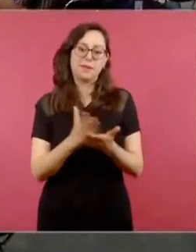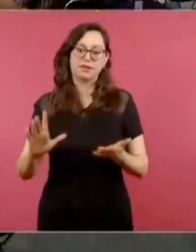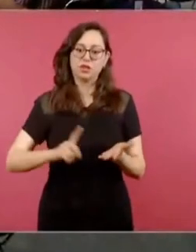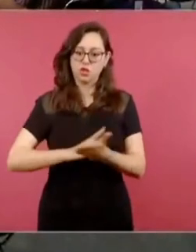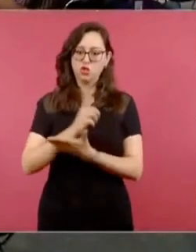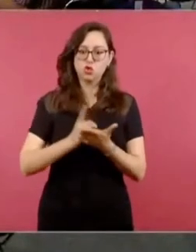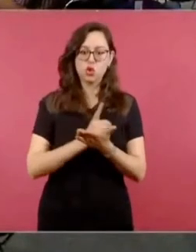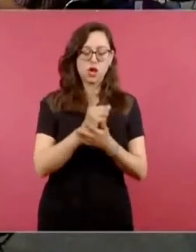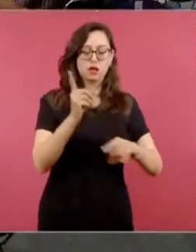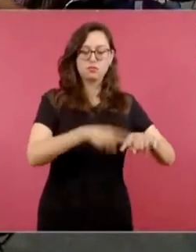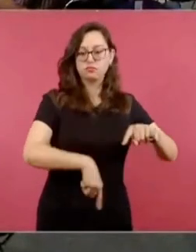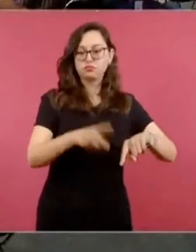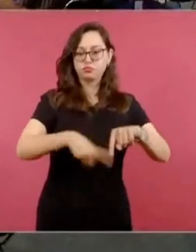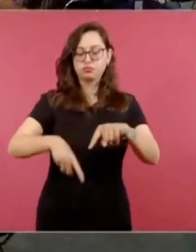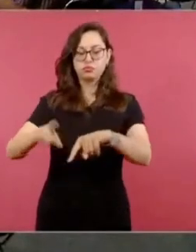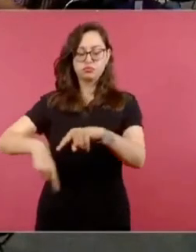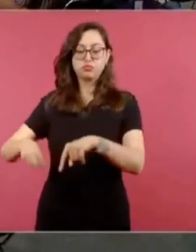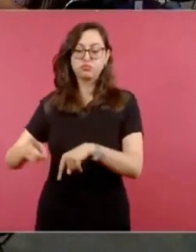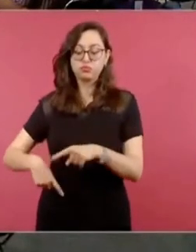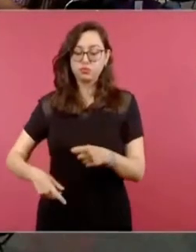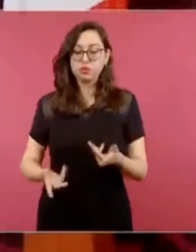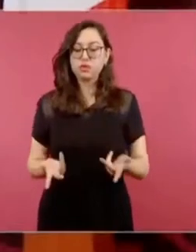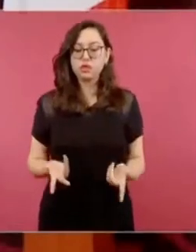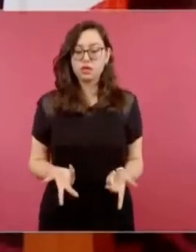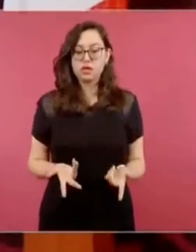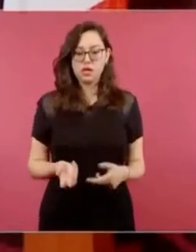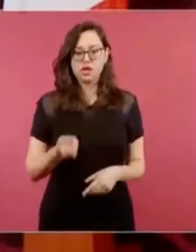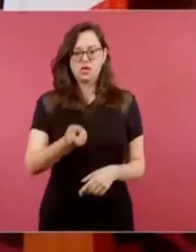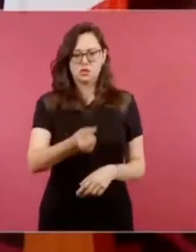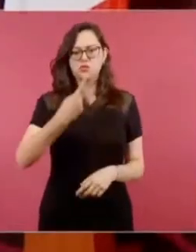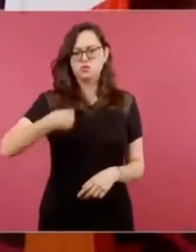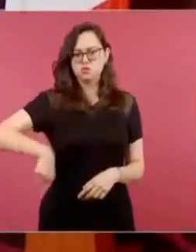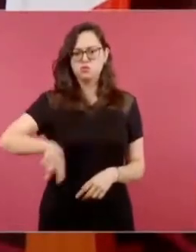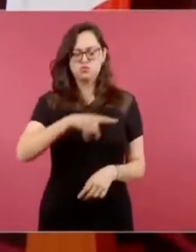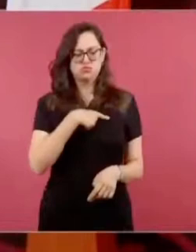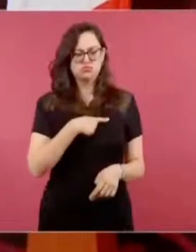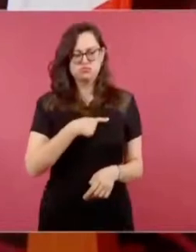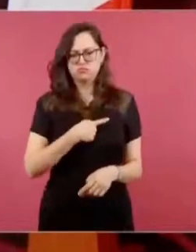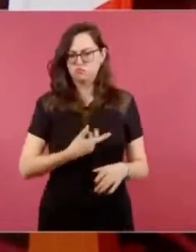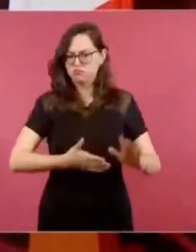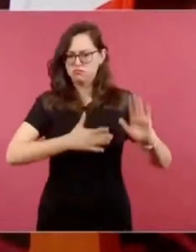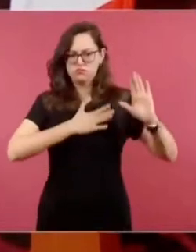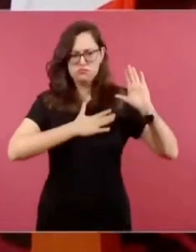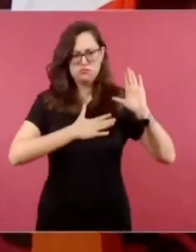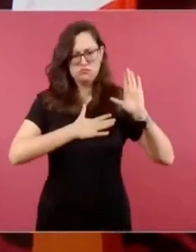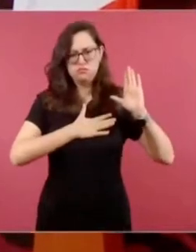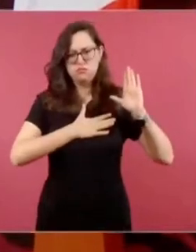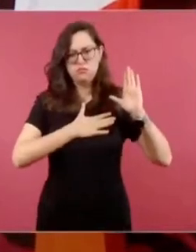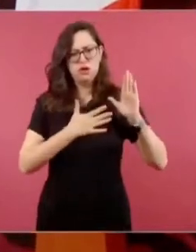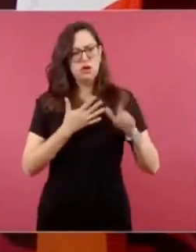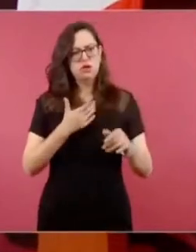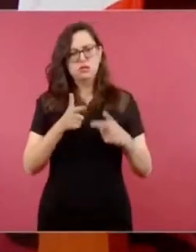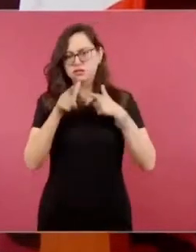al control